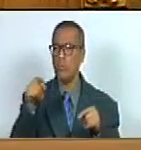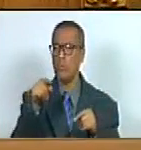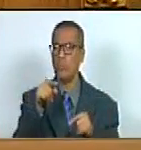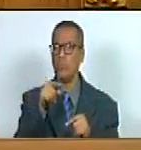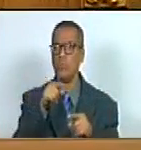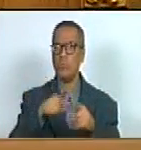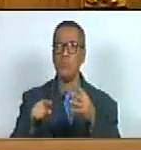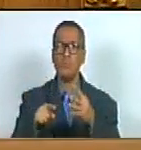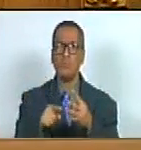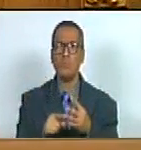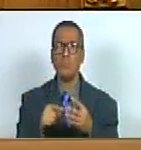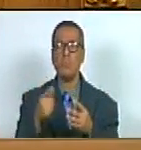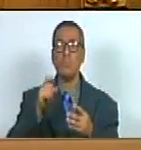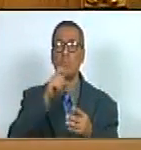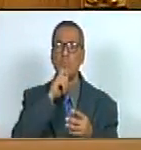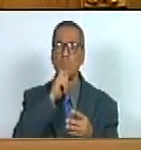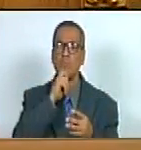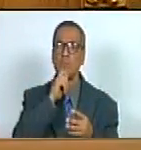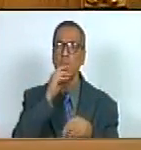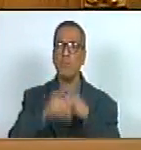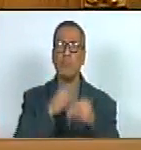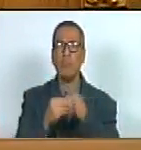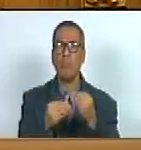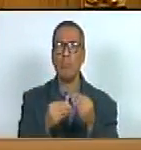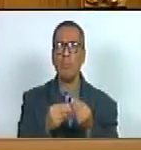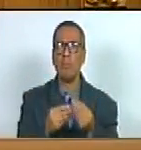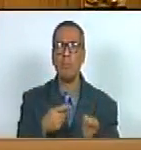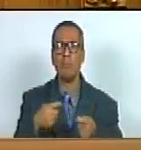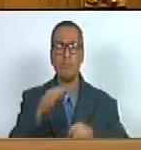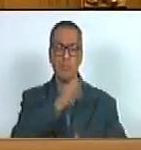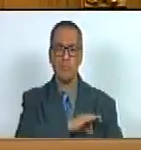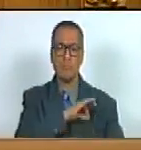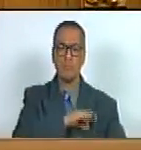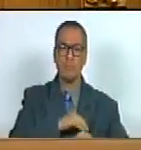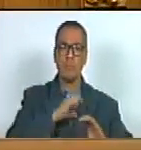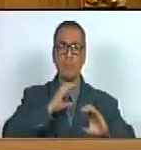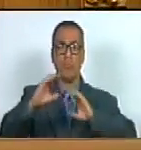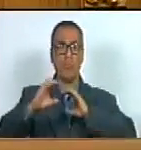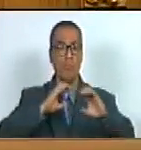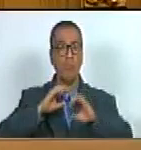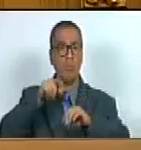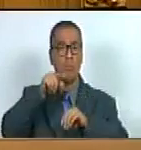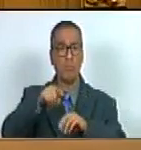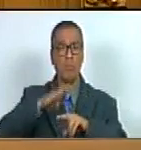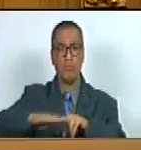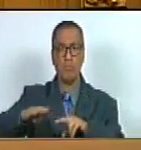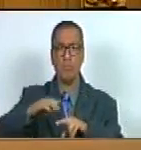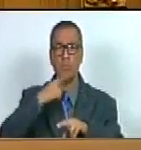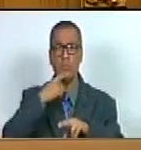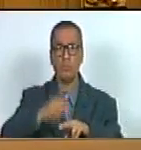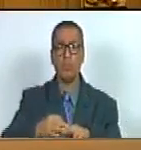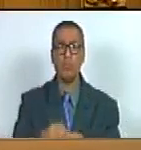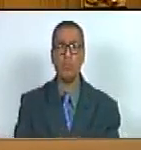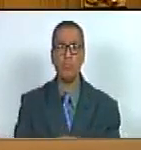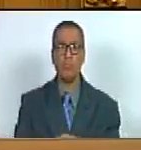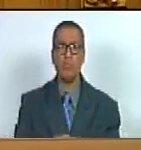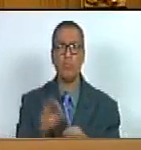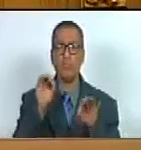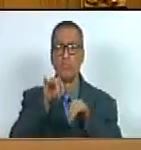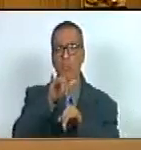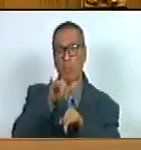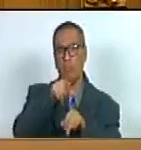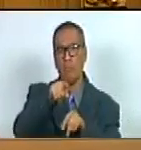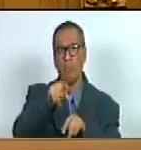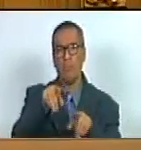lo que les cuesta sociabilizar lo que les cuesta comunicarse no es la misma